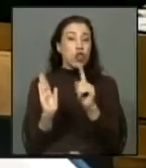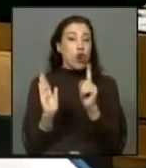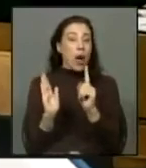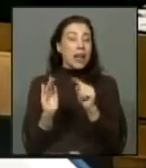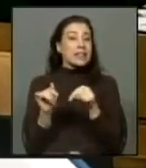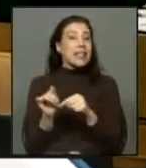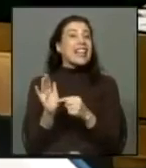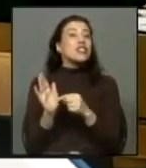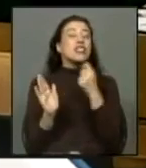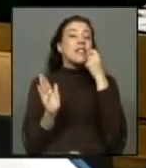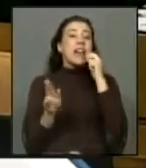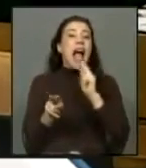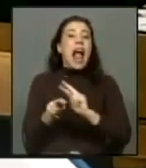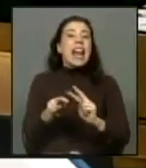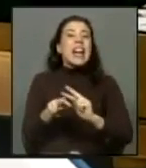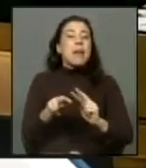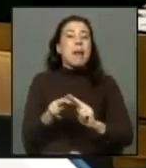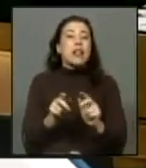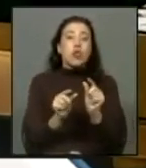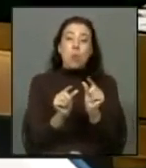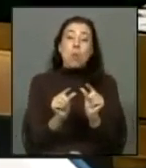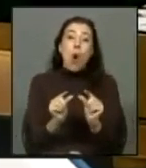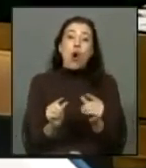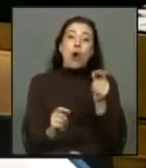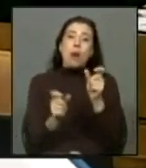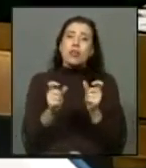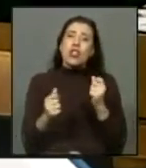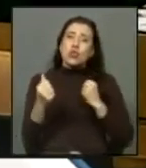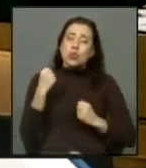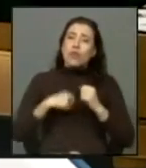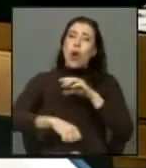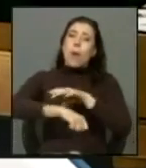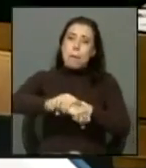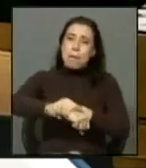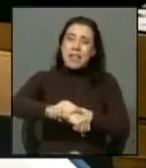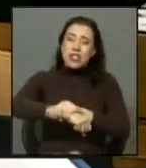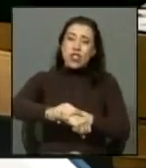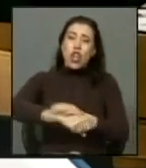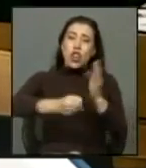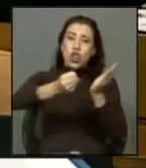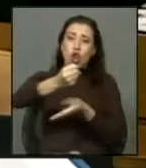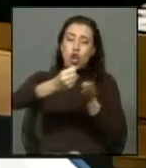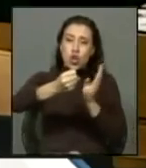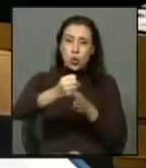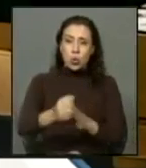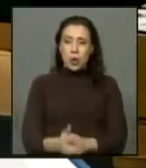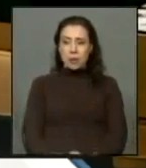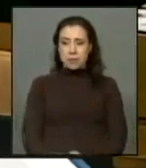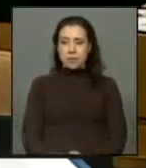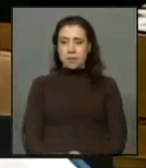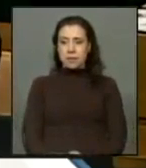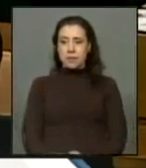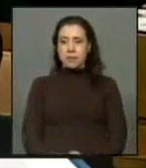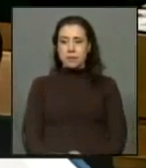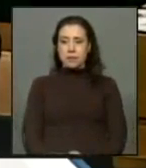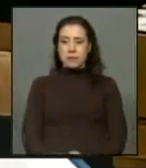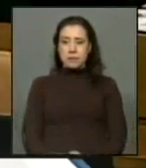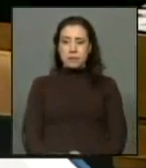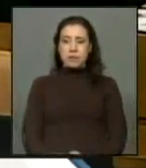reparación con aquellos que sufrieron prisiones y torturas y torturas uno